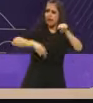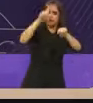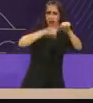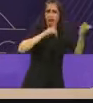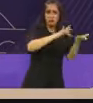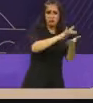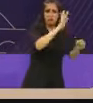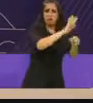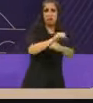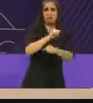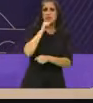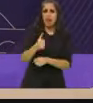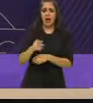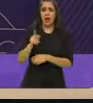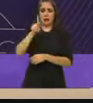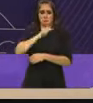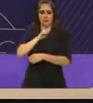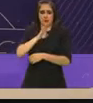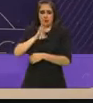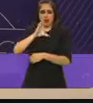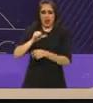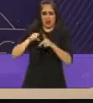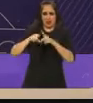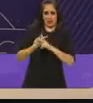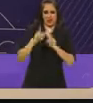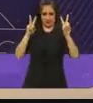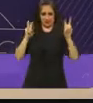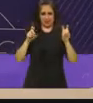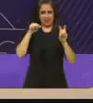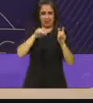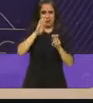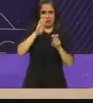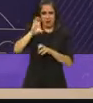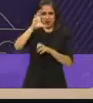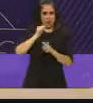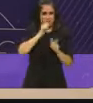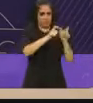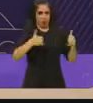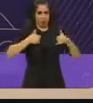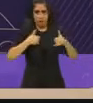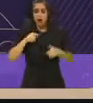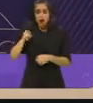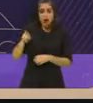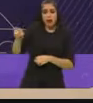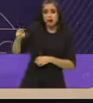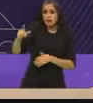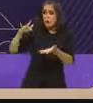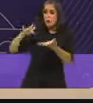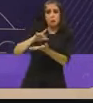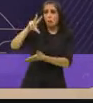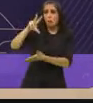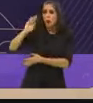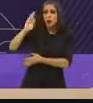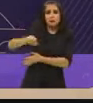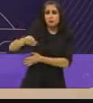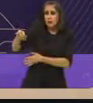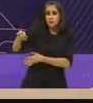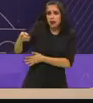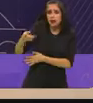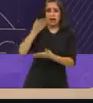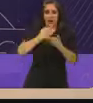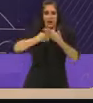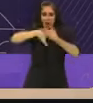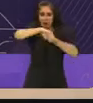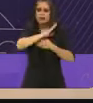mi beca para empezar no fue apoyado por ese partido y aún así esa propuesta de Claudia Sheinbaum